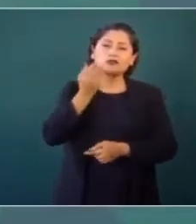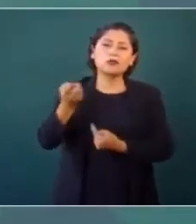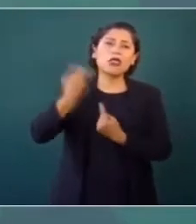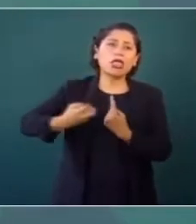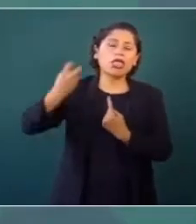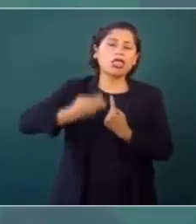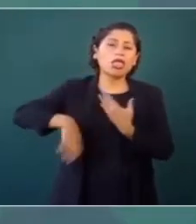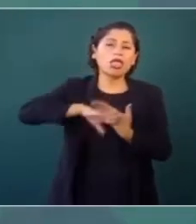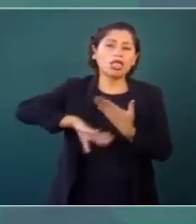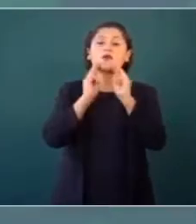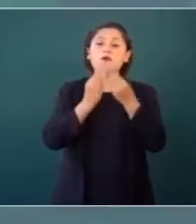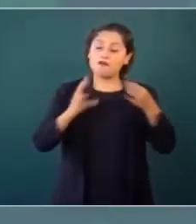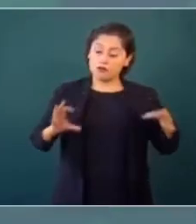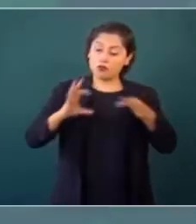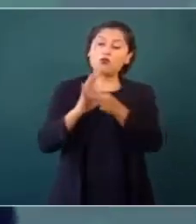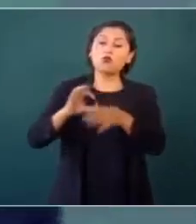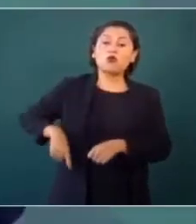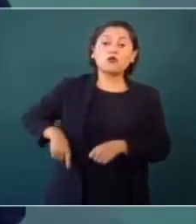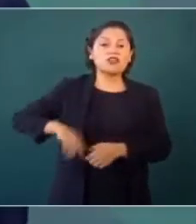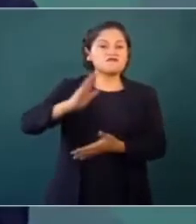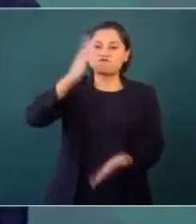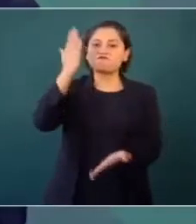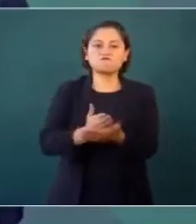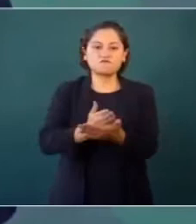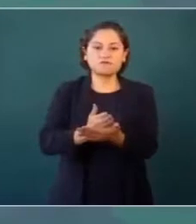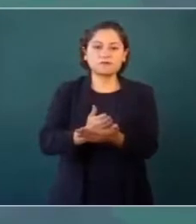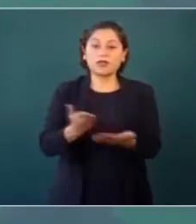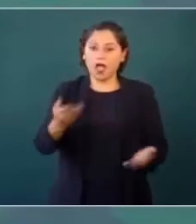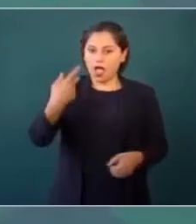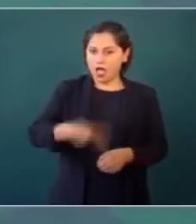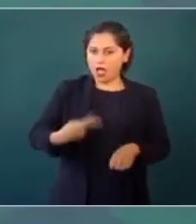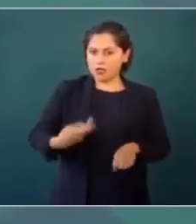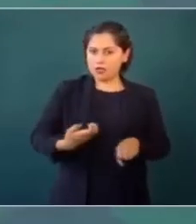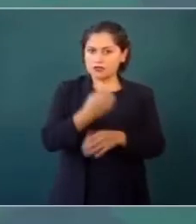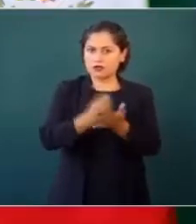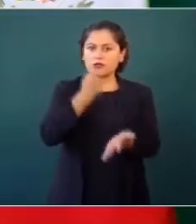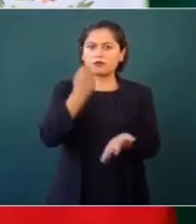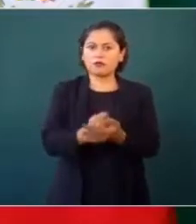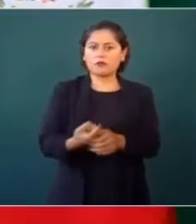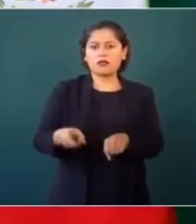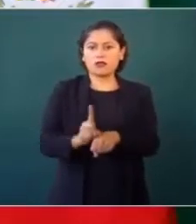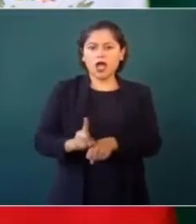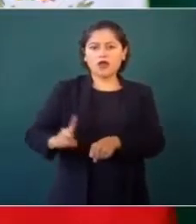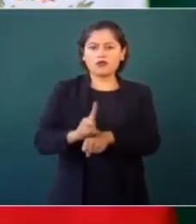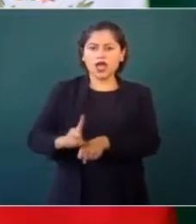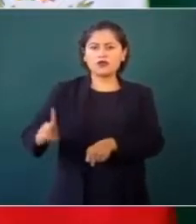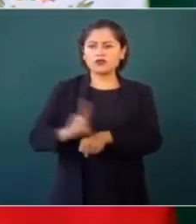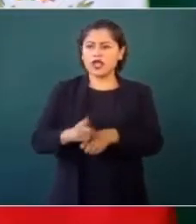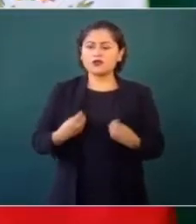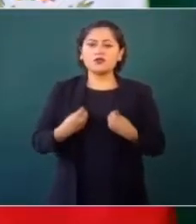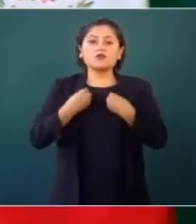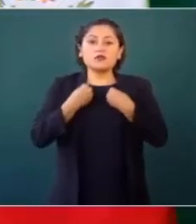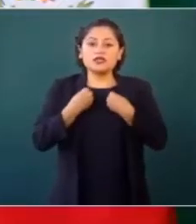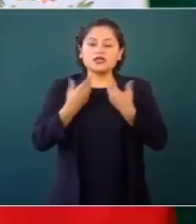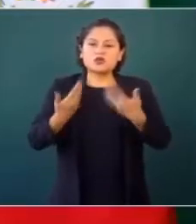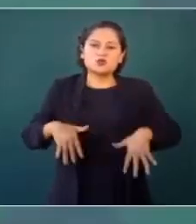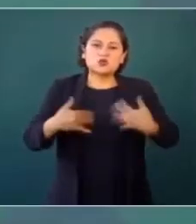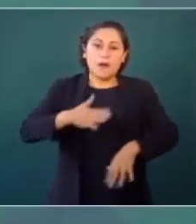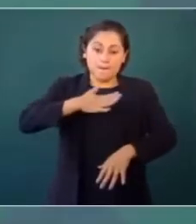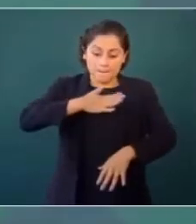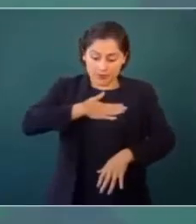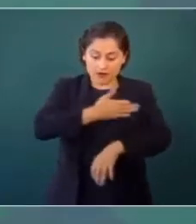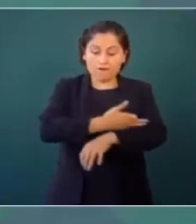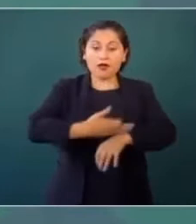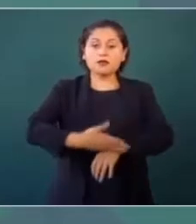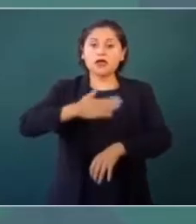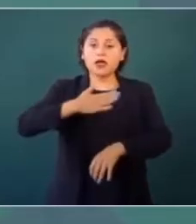pero en fin, eso es lo que está pasando hoy en día. Aquí en Tamaulipas, presidente, nos jugamos todos los días la vida, mi persona, mi familia y